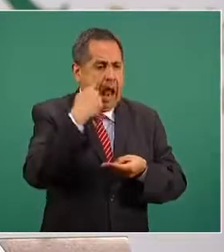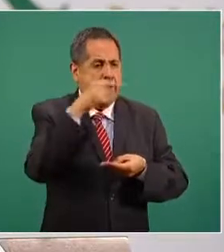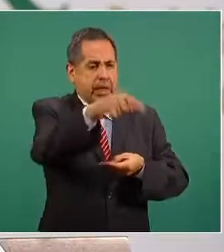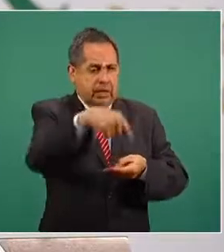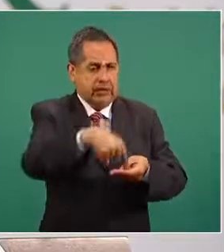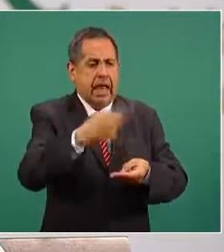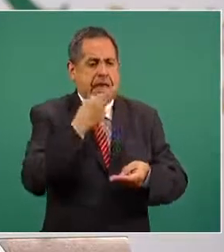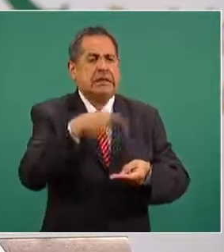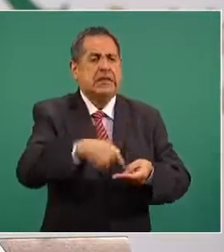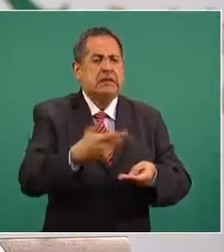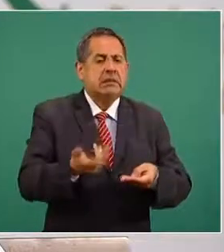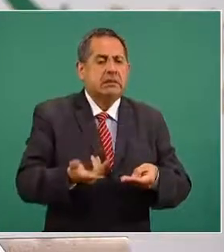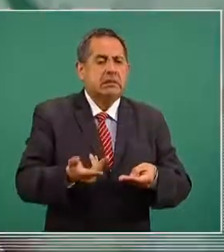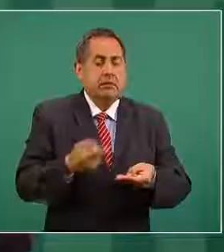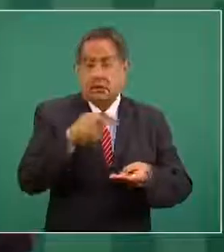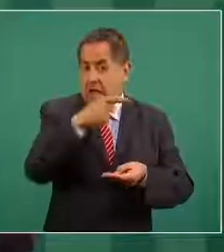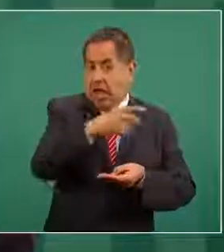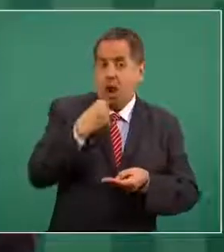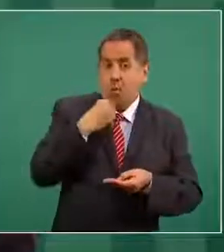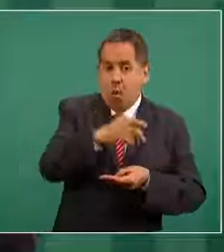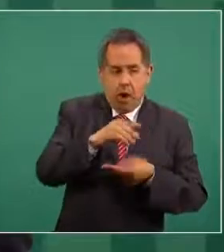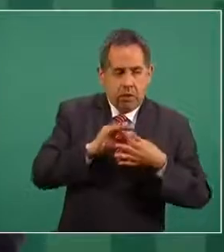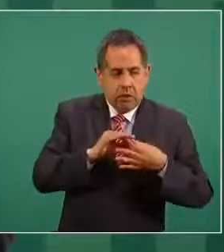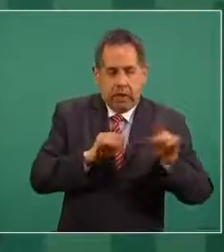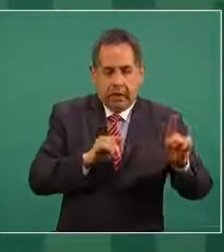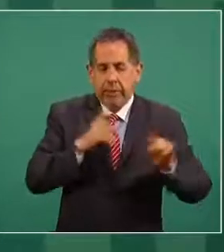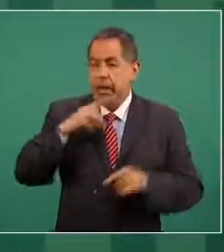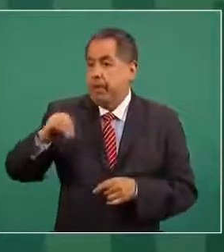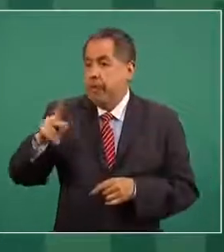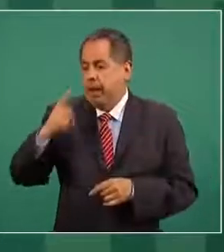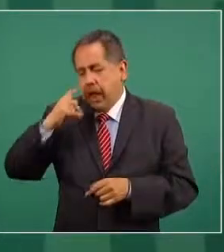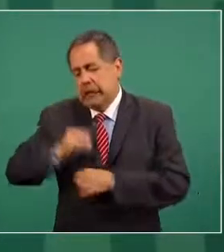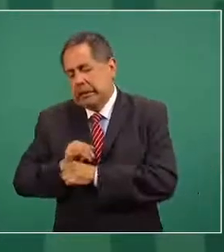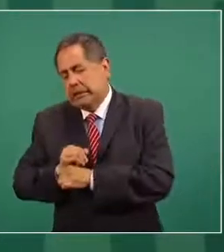Cienfuegos, investigados por el Ministerio Público.